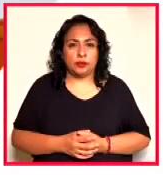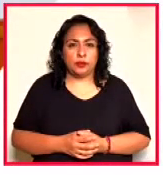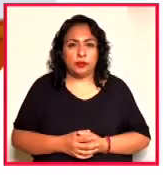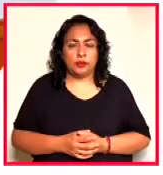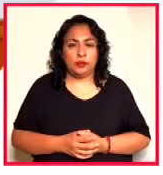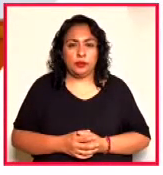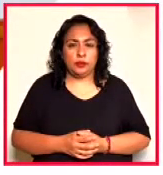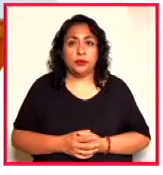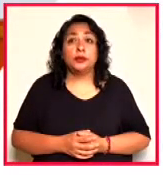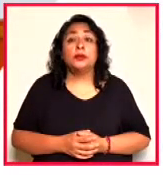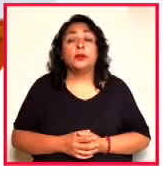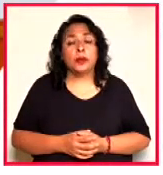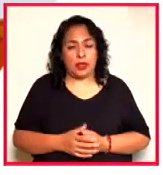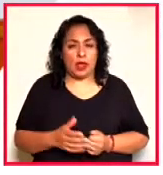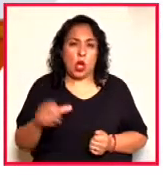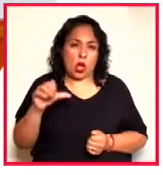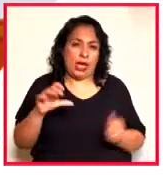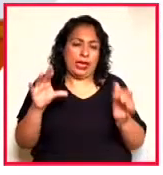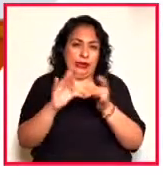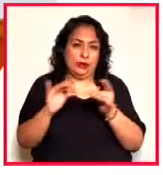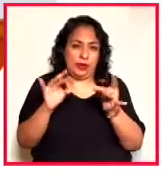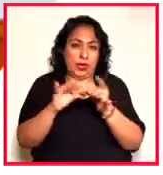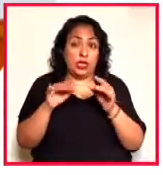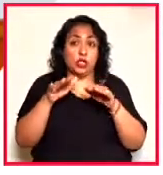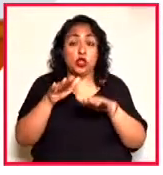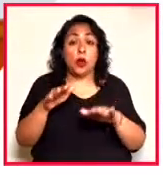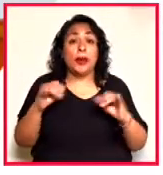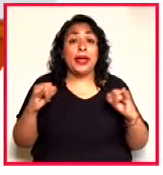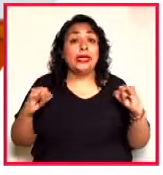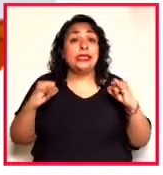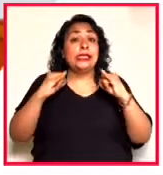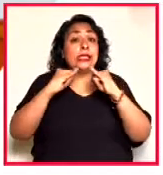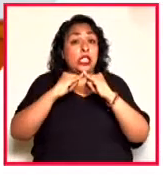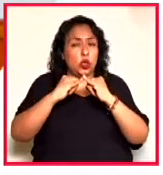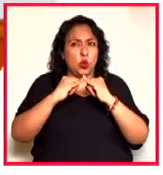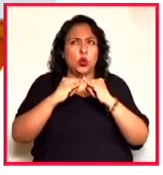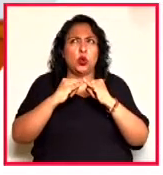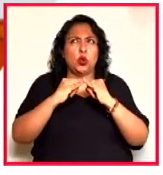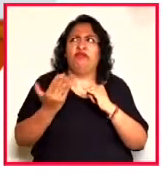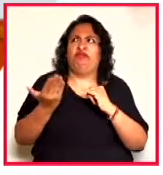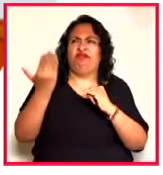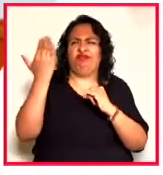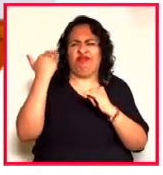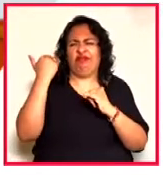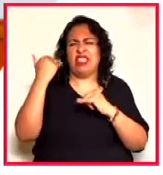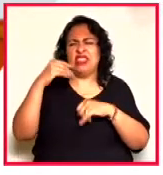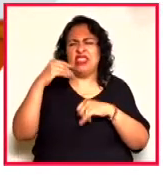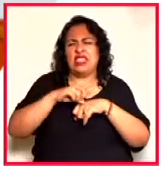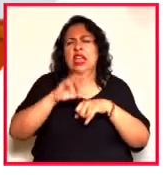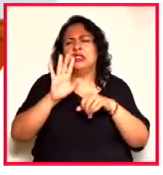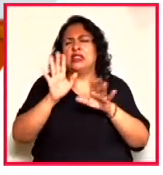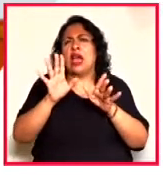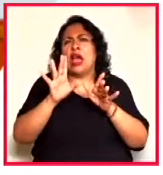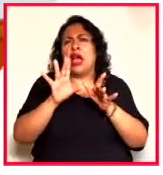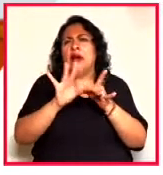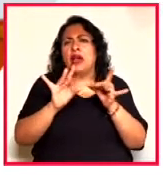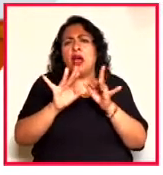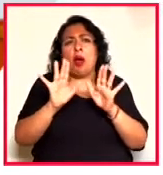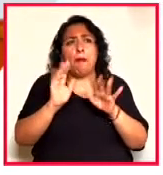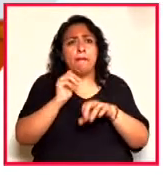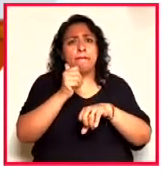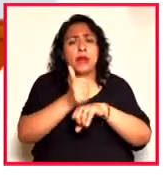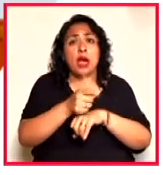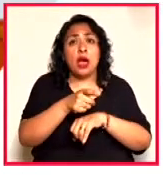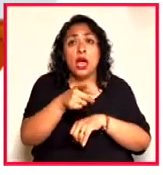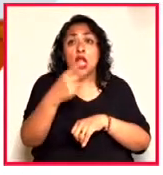Bueno, pues vamos a platicar de un instituto que mencionamos hace un par de días que se había creado y que lleva el nombre